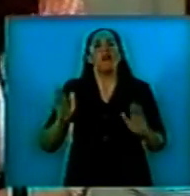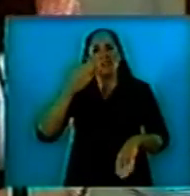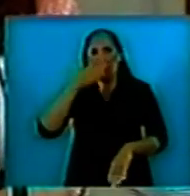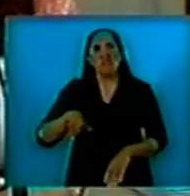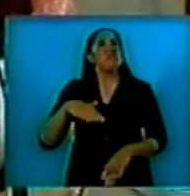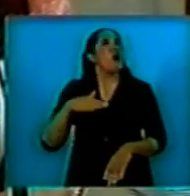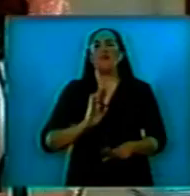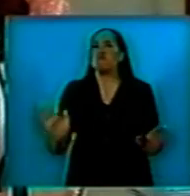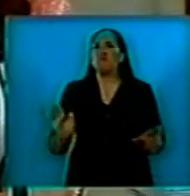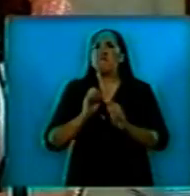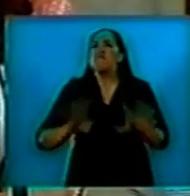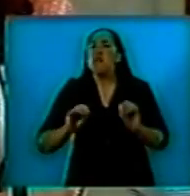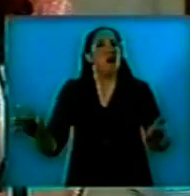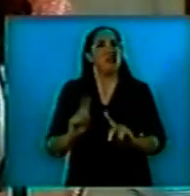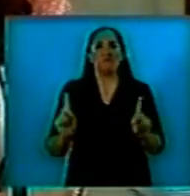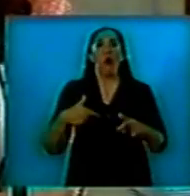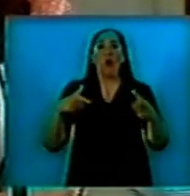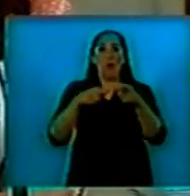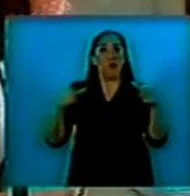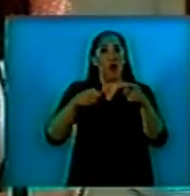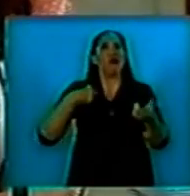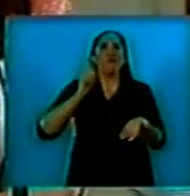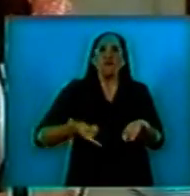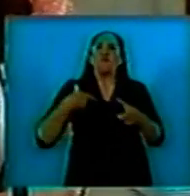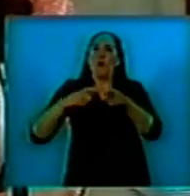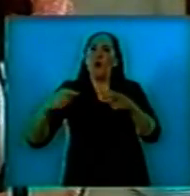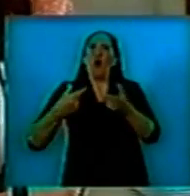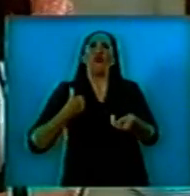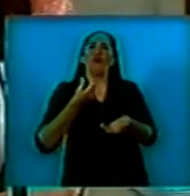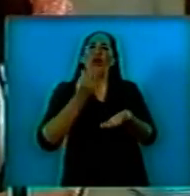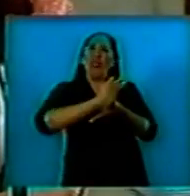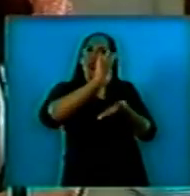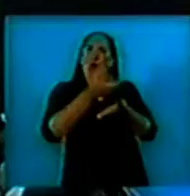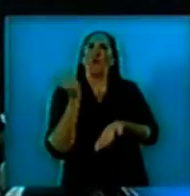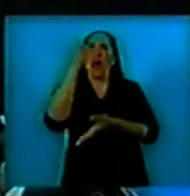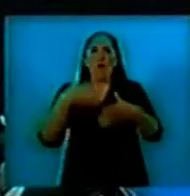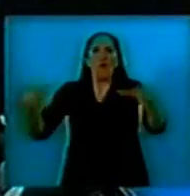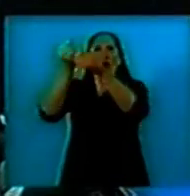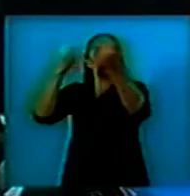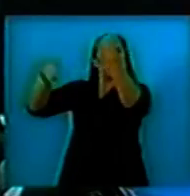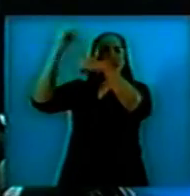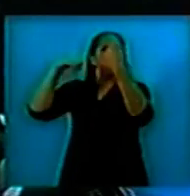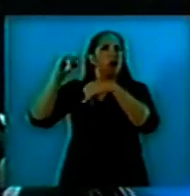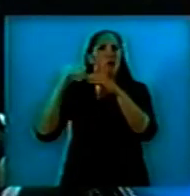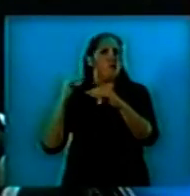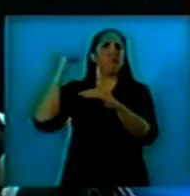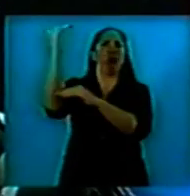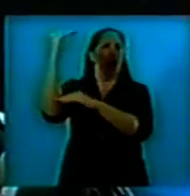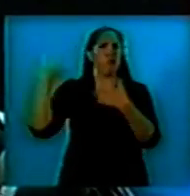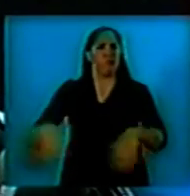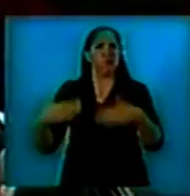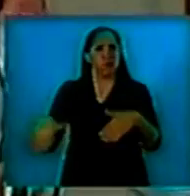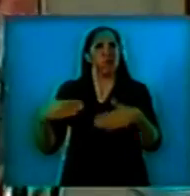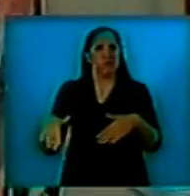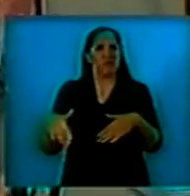debemos decir hoy que los bonos de la deuda reestructurada cotizan por sobre su valor nominal, sino que